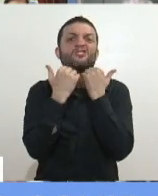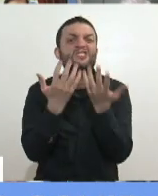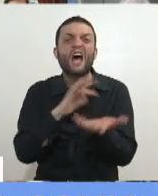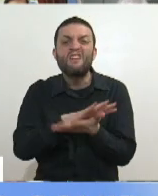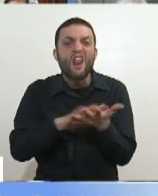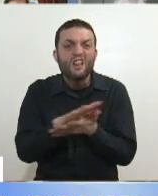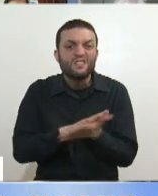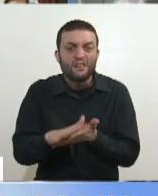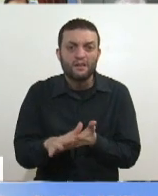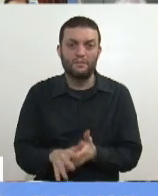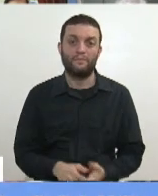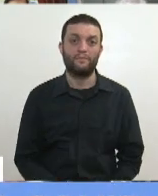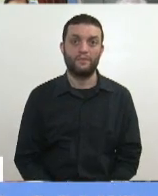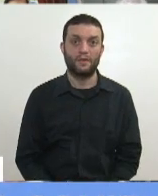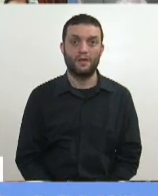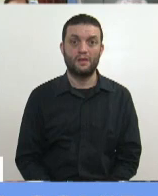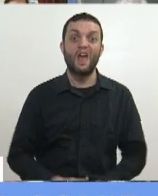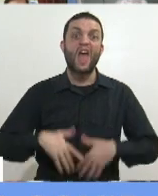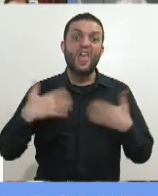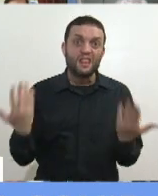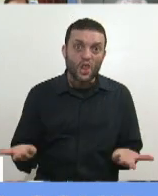Agreguen para tapar la incompetencia.